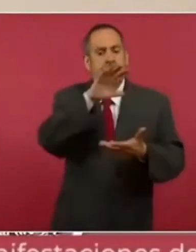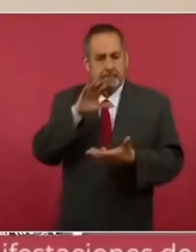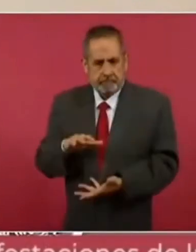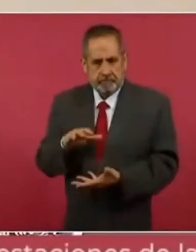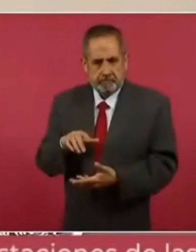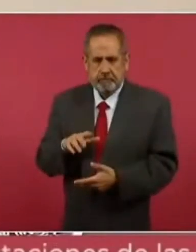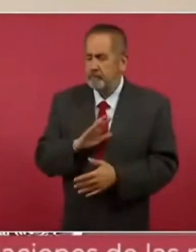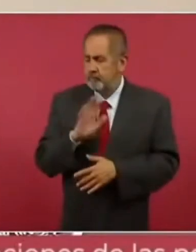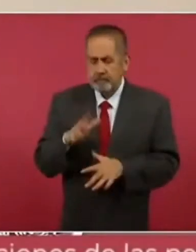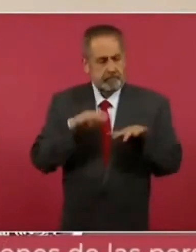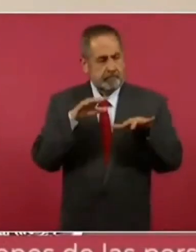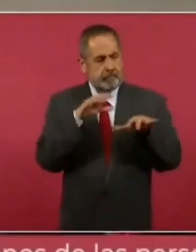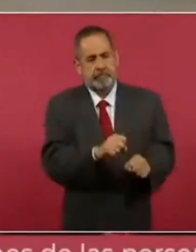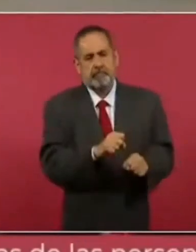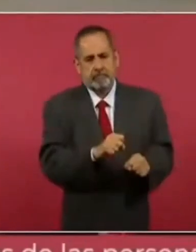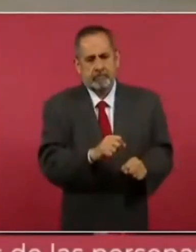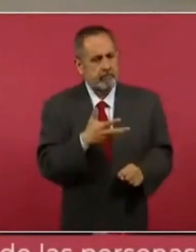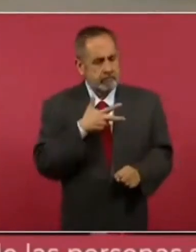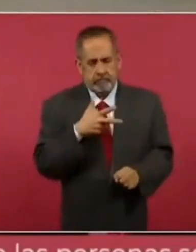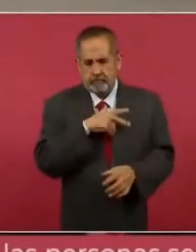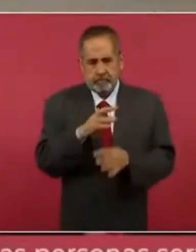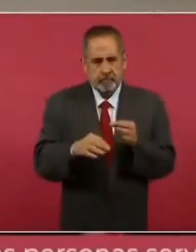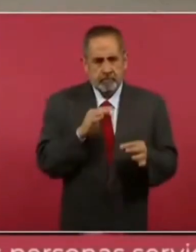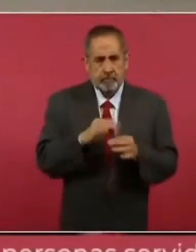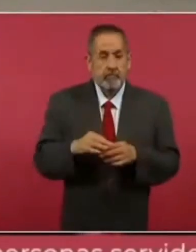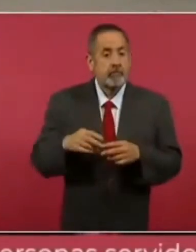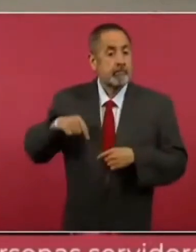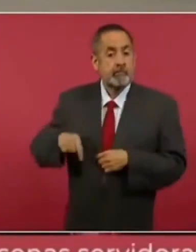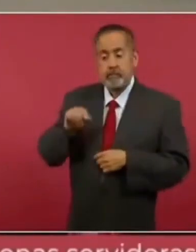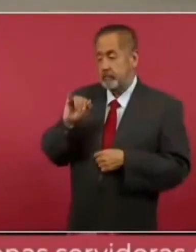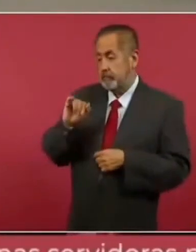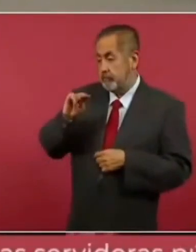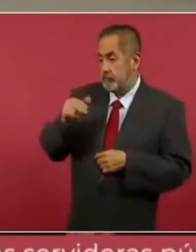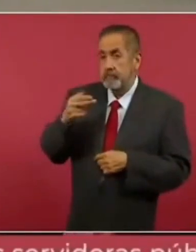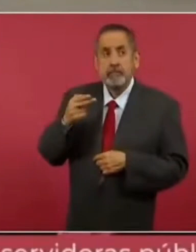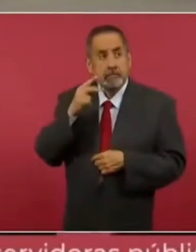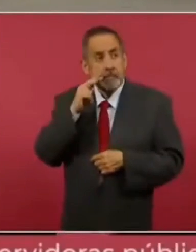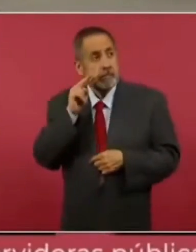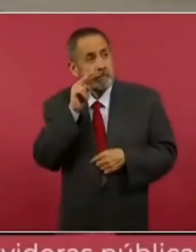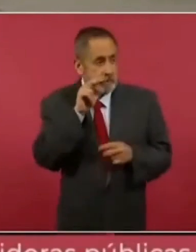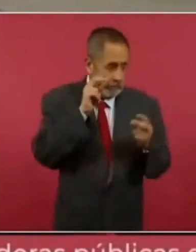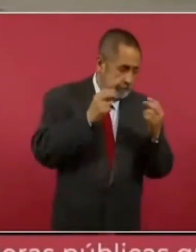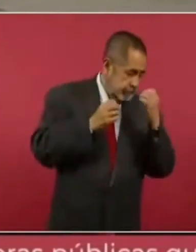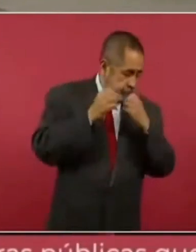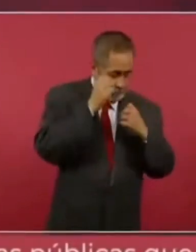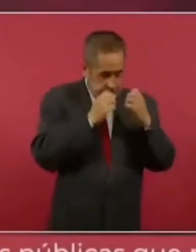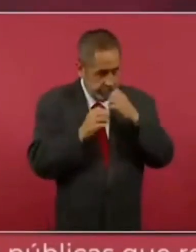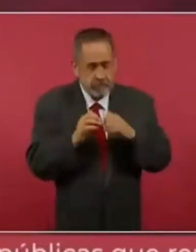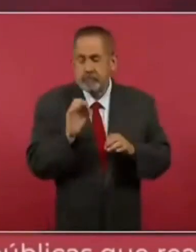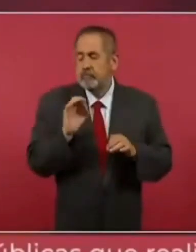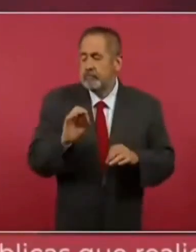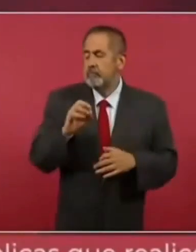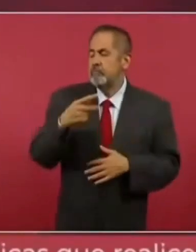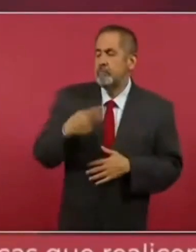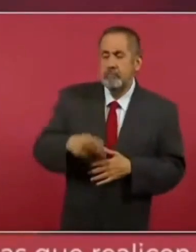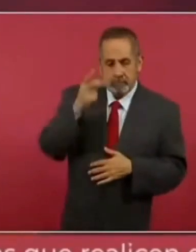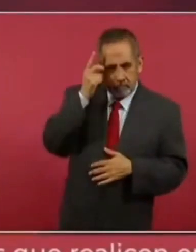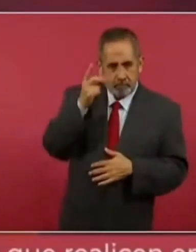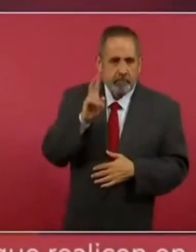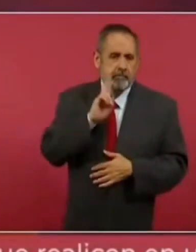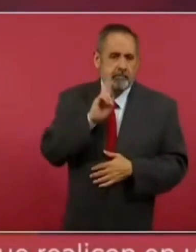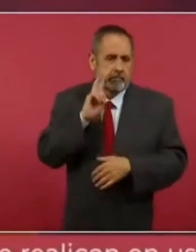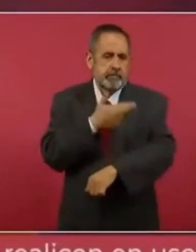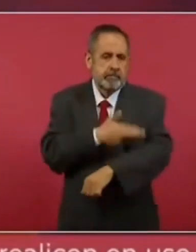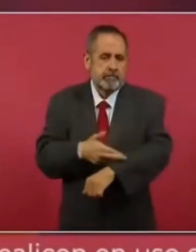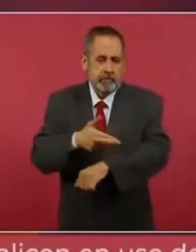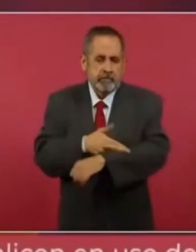ya está asegurada. Ya fueron los especialistas del INAH a revisar su estado de conservación y a definir el mecanismo